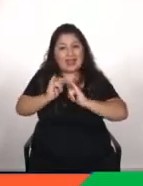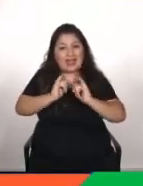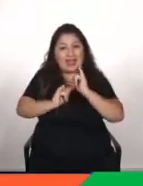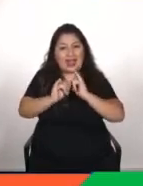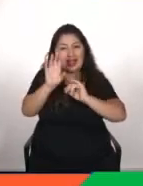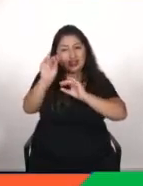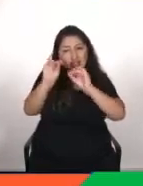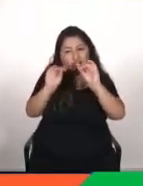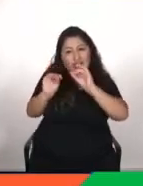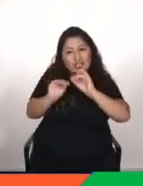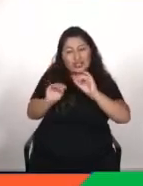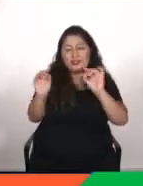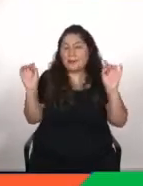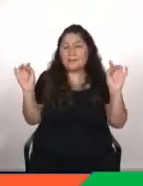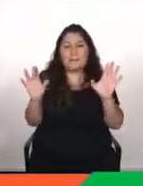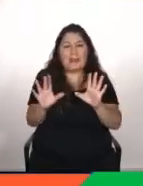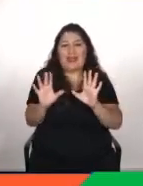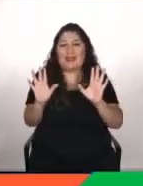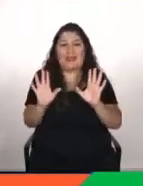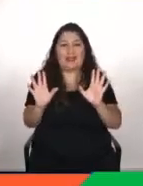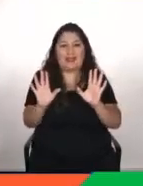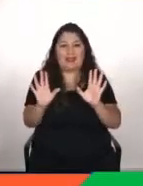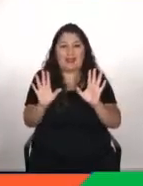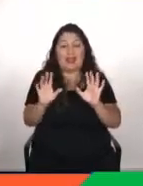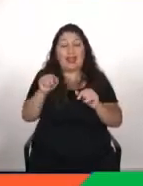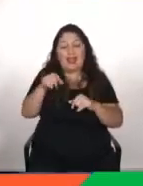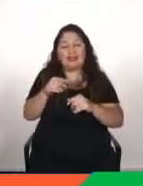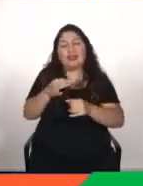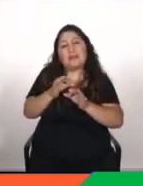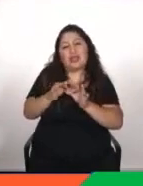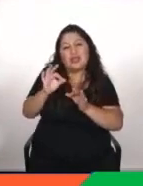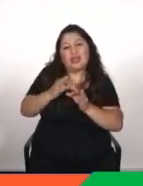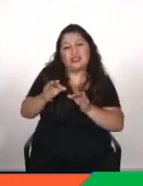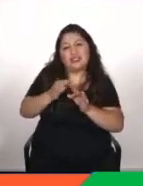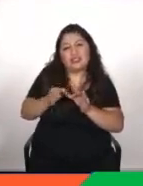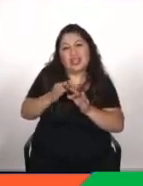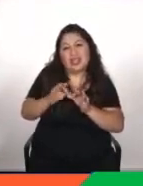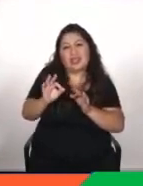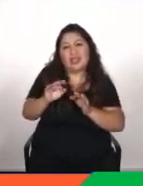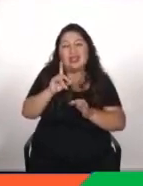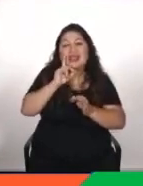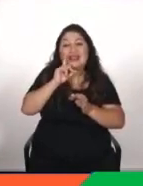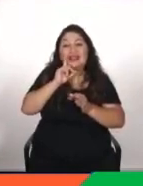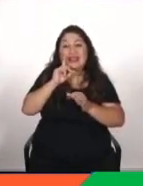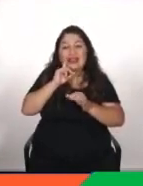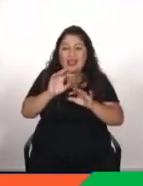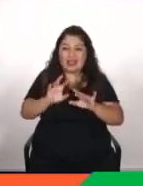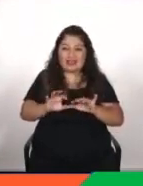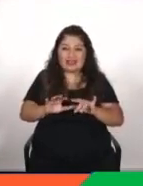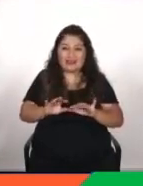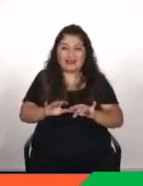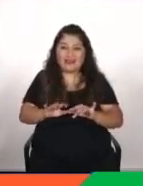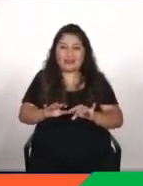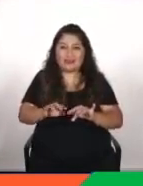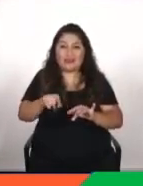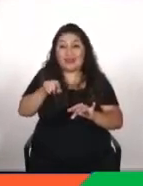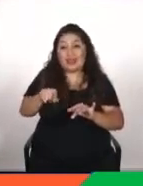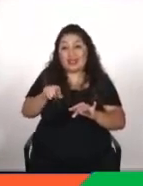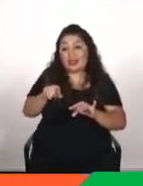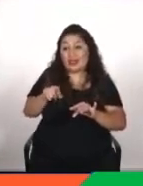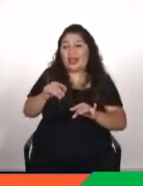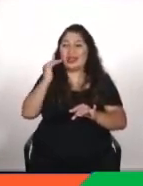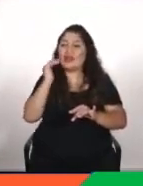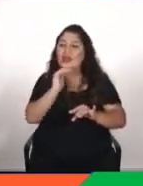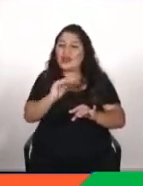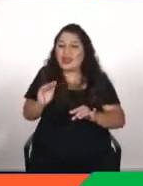es magia entonces pues ahí ese es mi consejo tenéis ordenadores seguramente en casa dedicarle tiempo a encontrar esa motivación